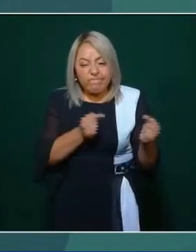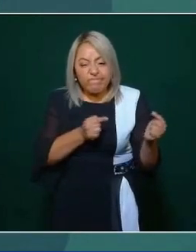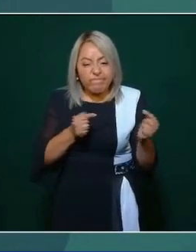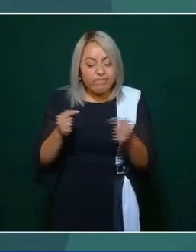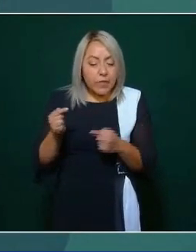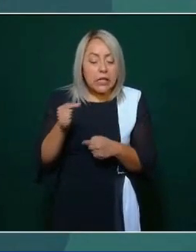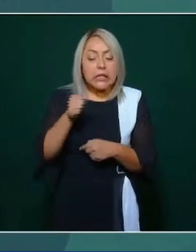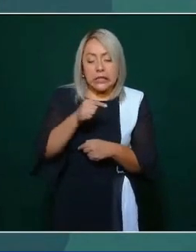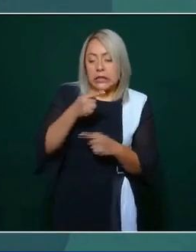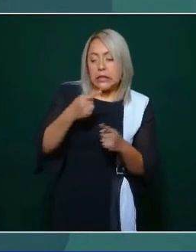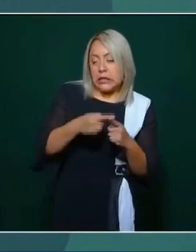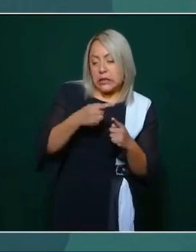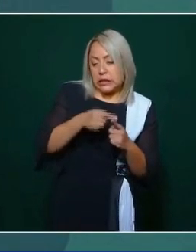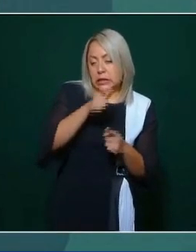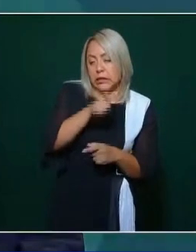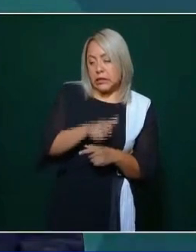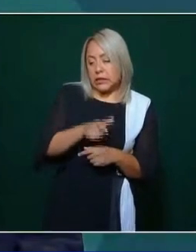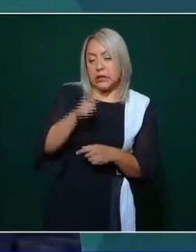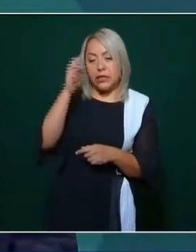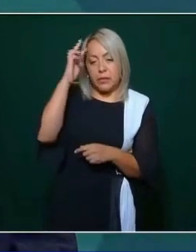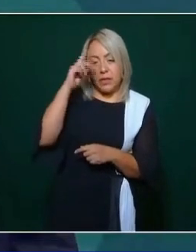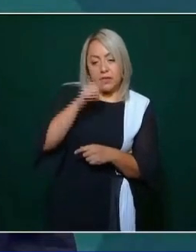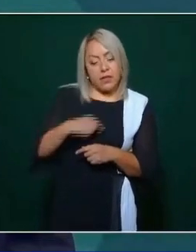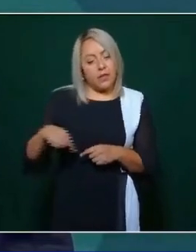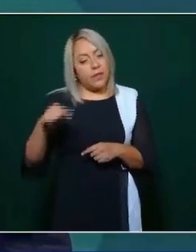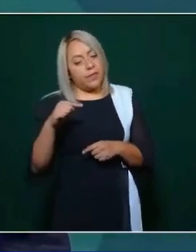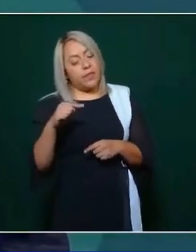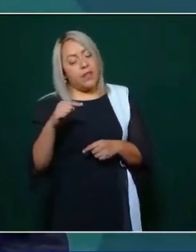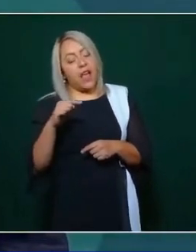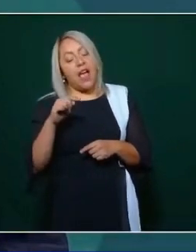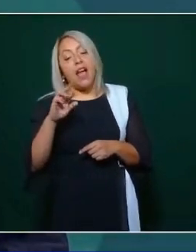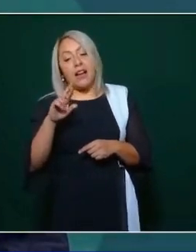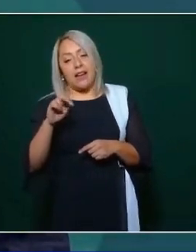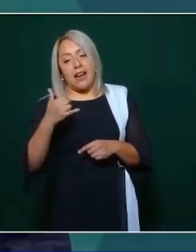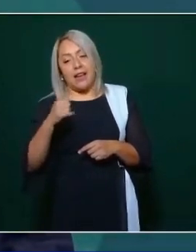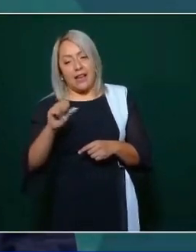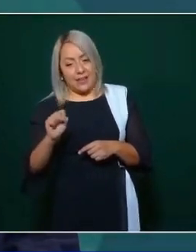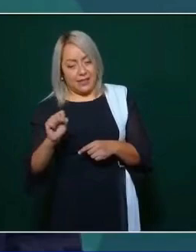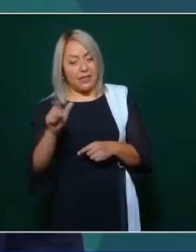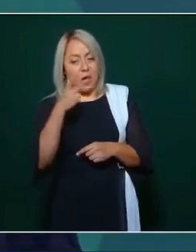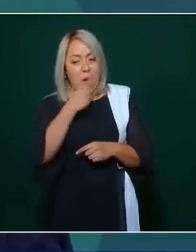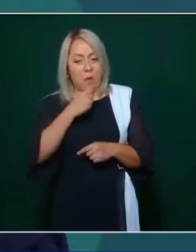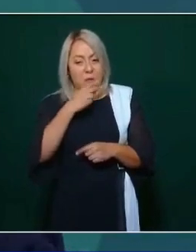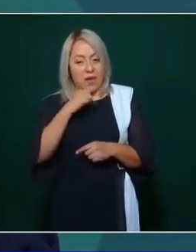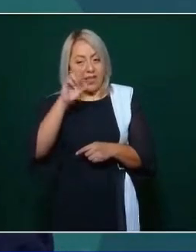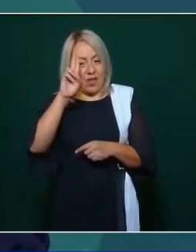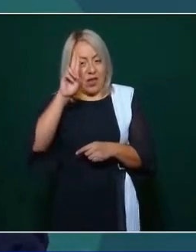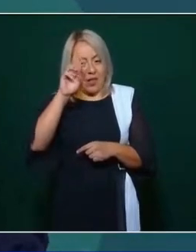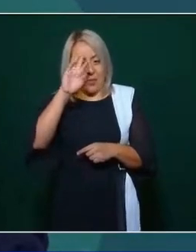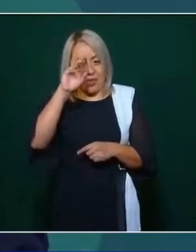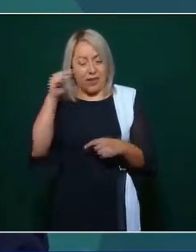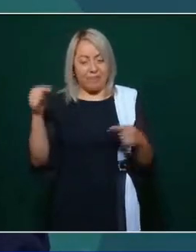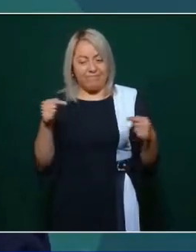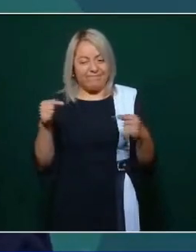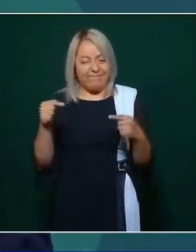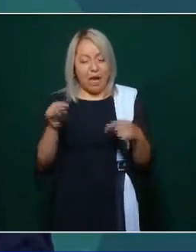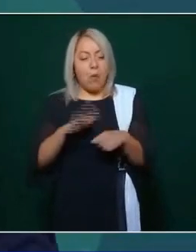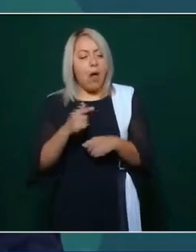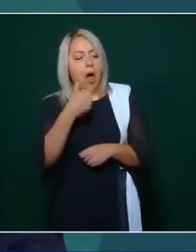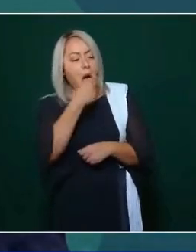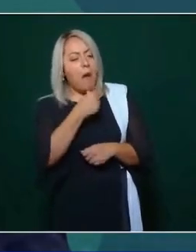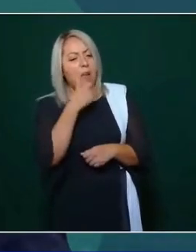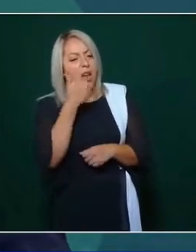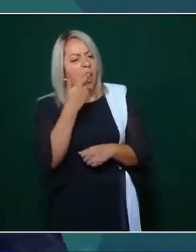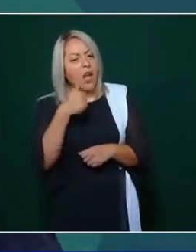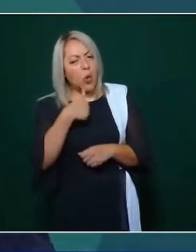Porfirio con Bernardo Reyes porque Bernardo Reyes quería ser vicepresidente ya